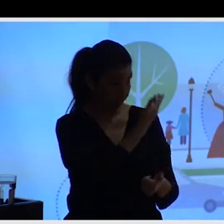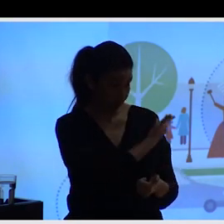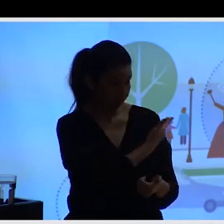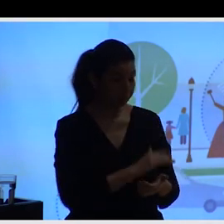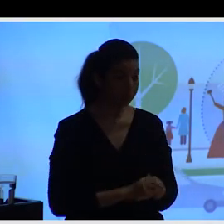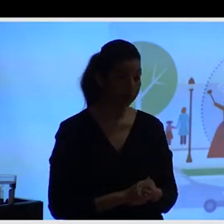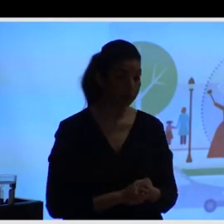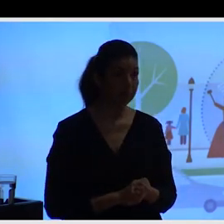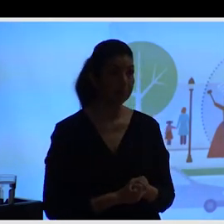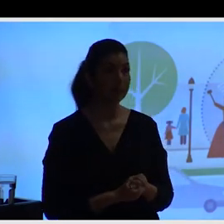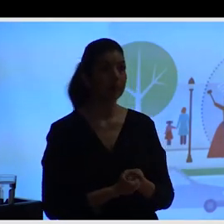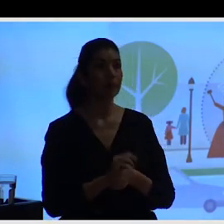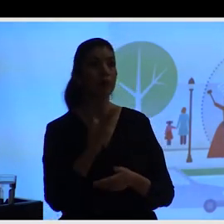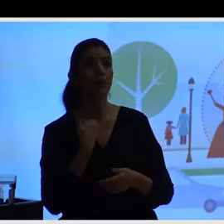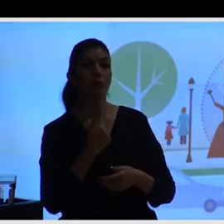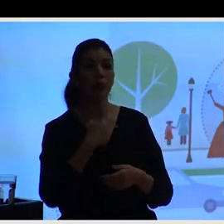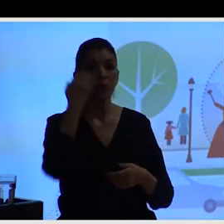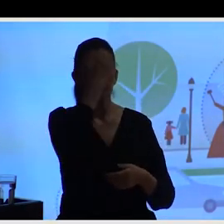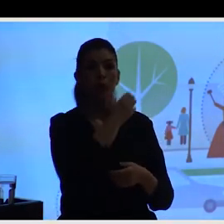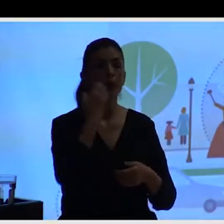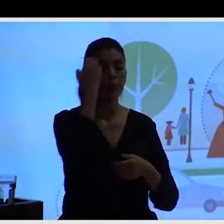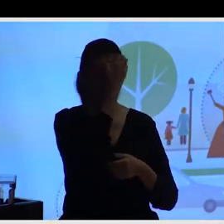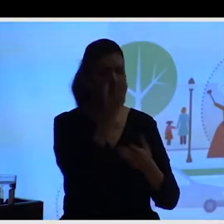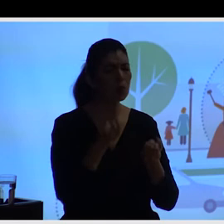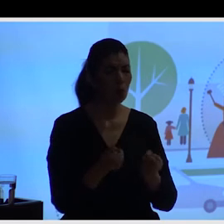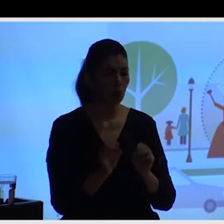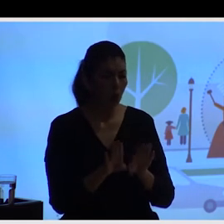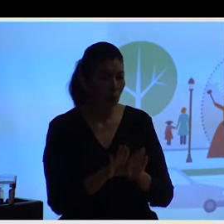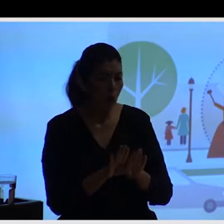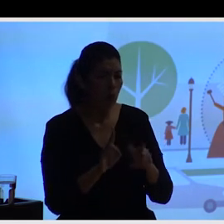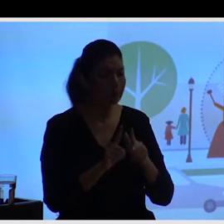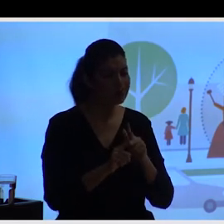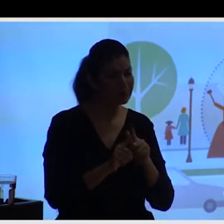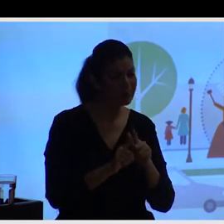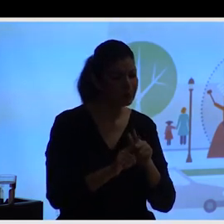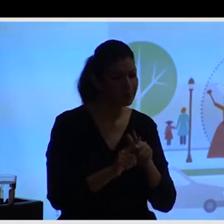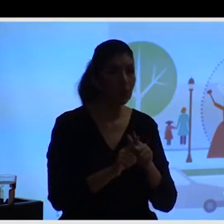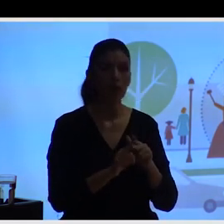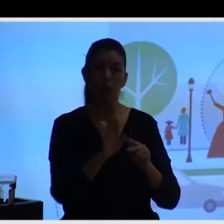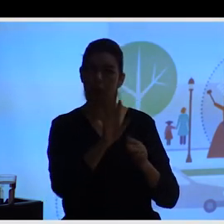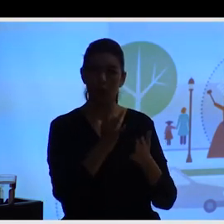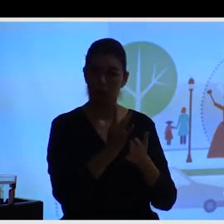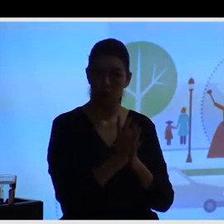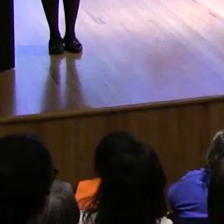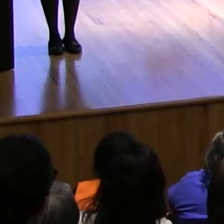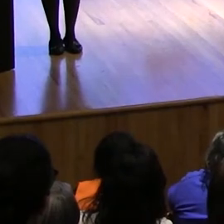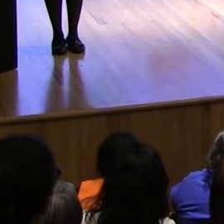Y todas estas cosas las contamos de muchas maneras. No solo contando con un clicker, pero también